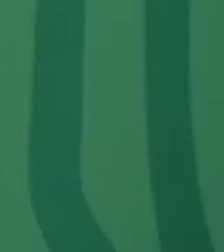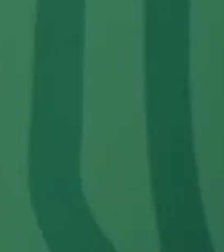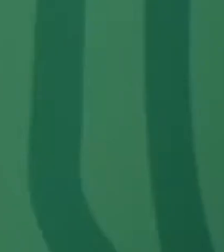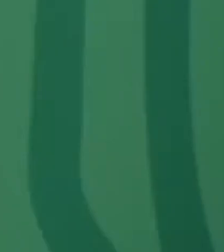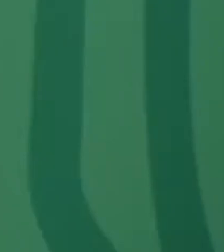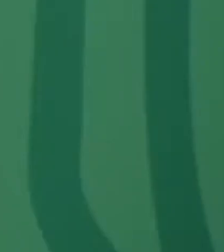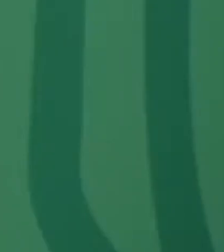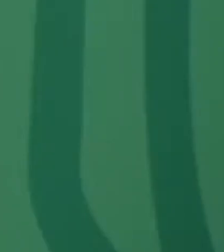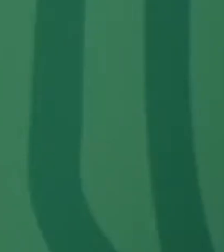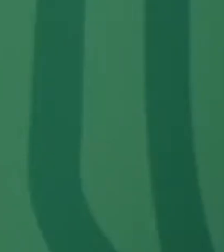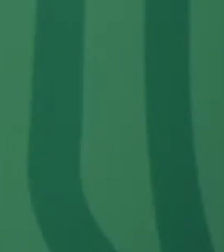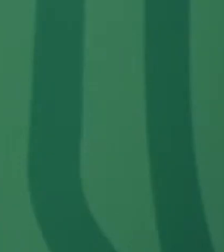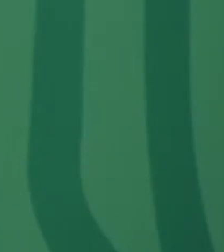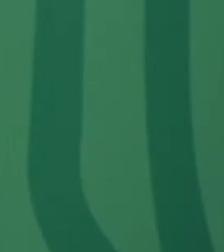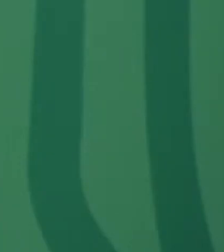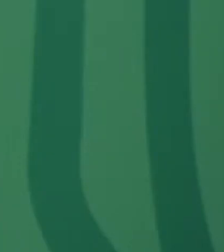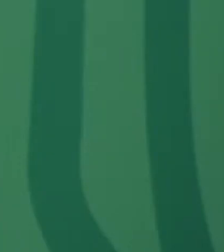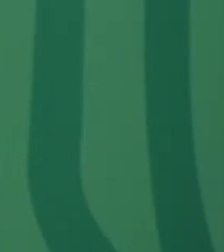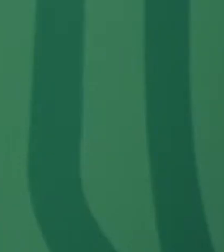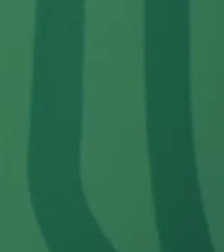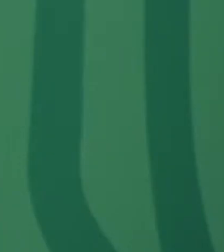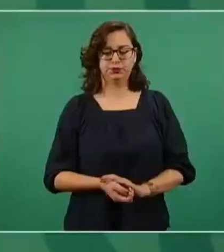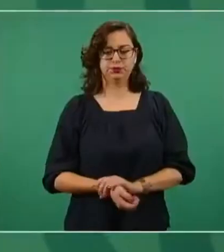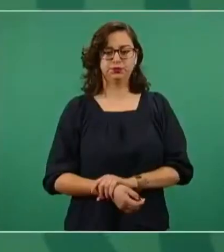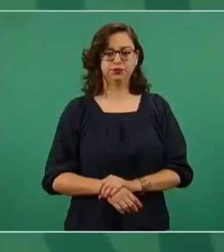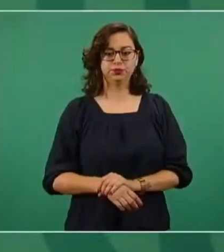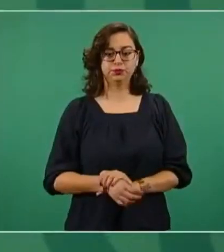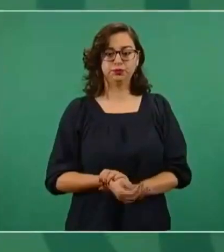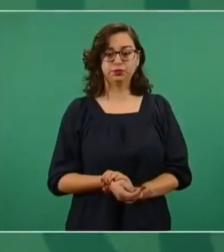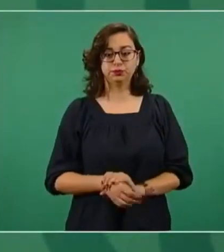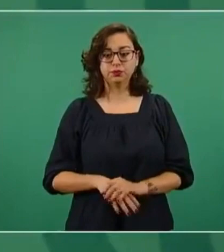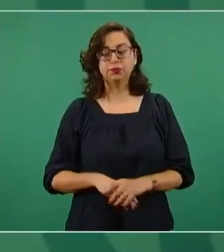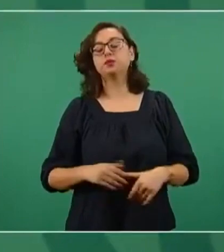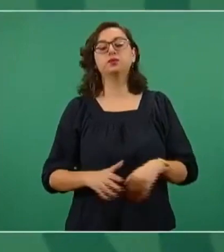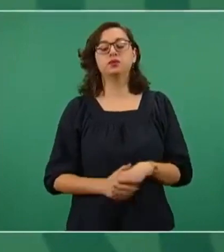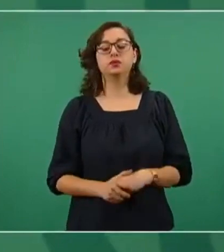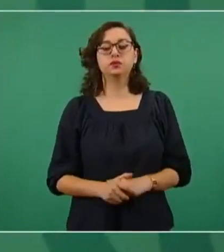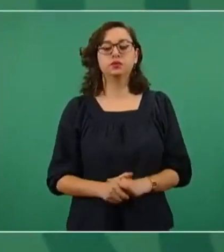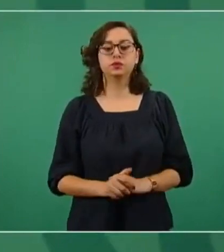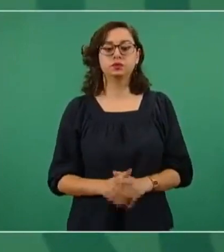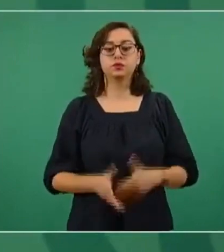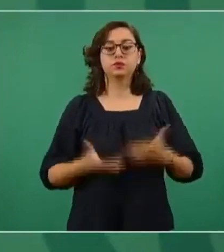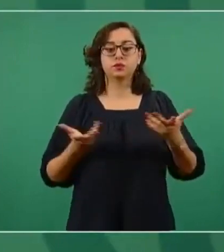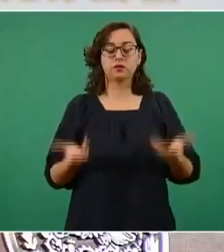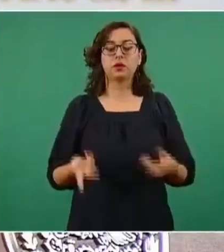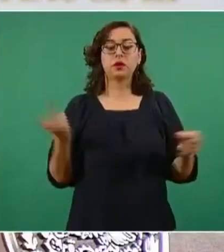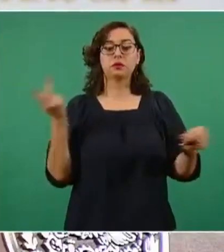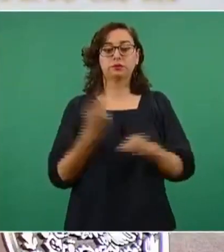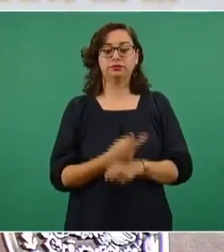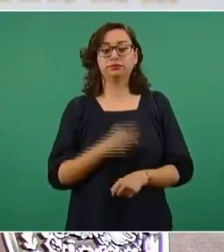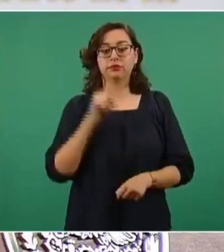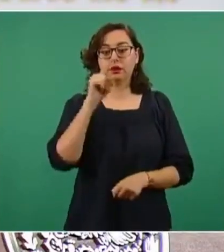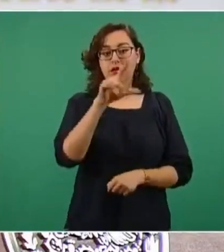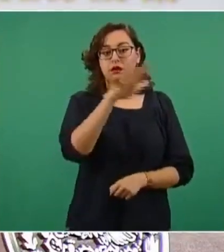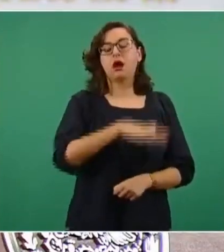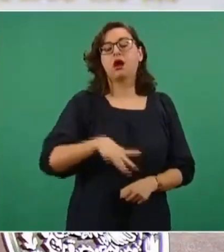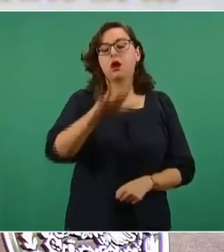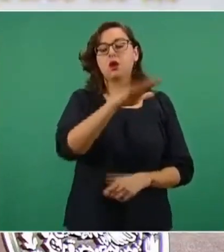en este caso que se dio en Nuevo Laredo,